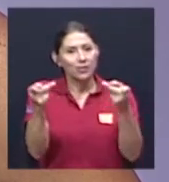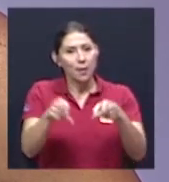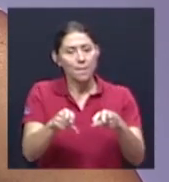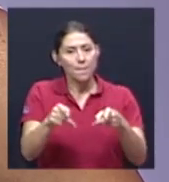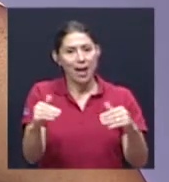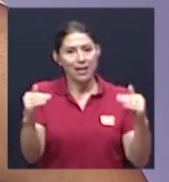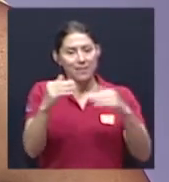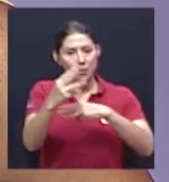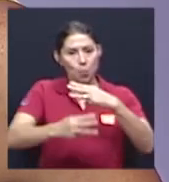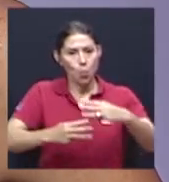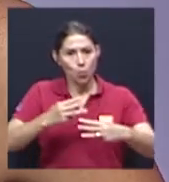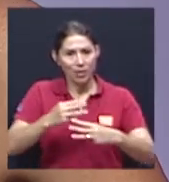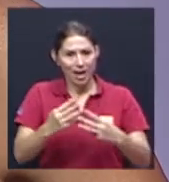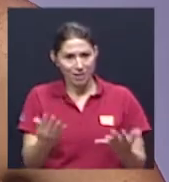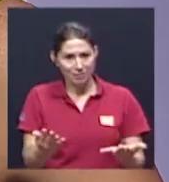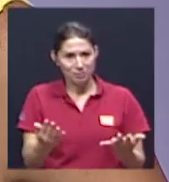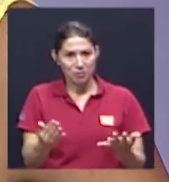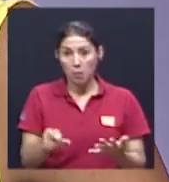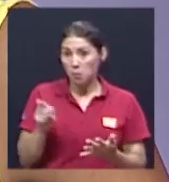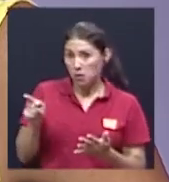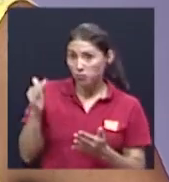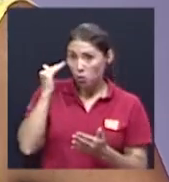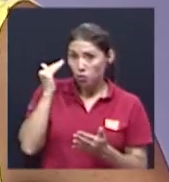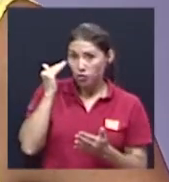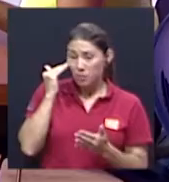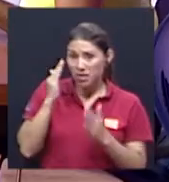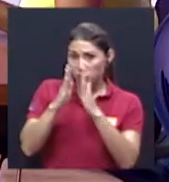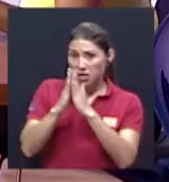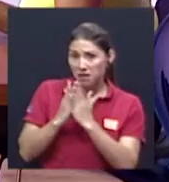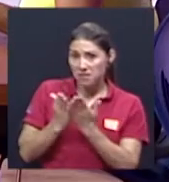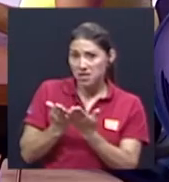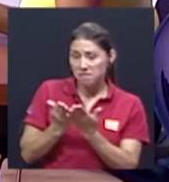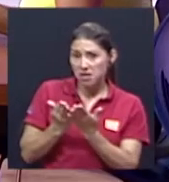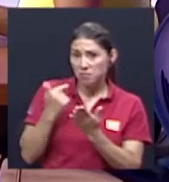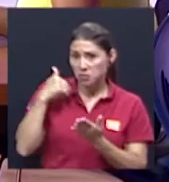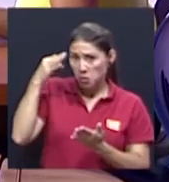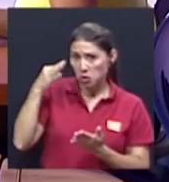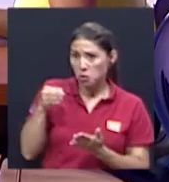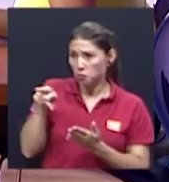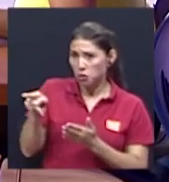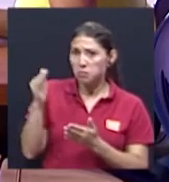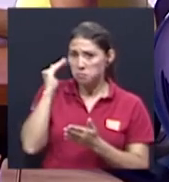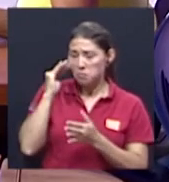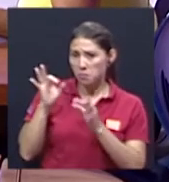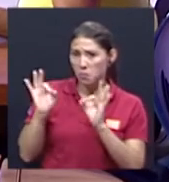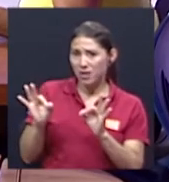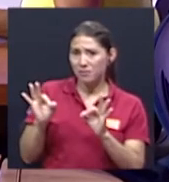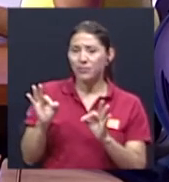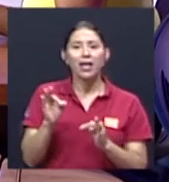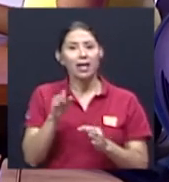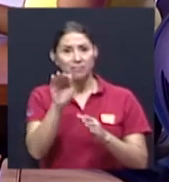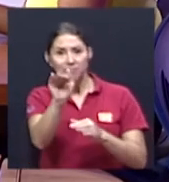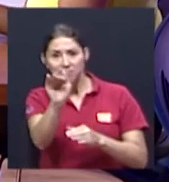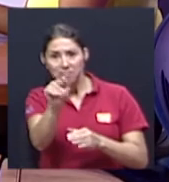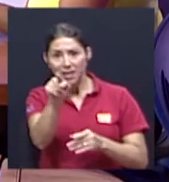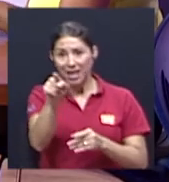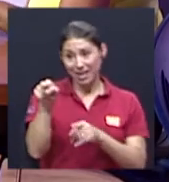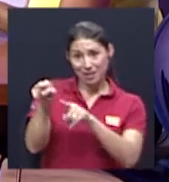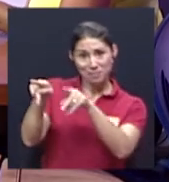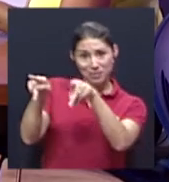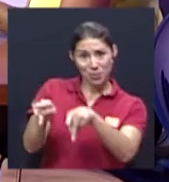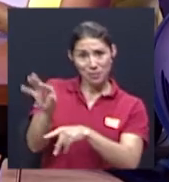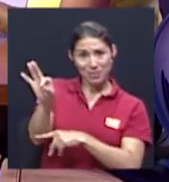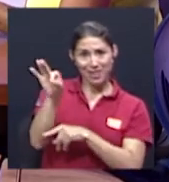manejar bastante bien. Don Gilberto, nuestro invitado es un teólogo de la